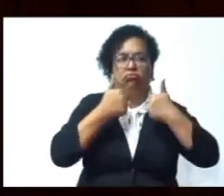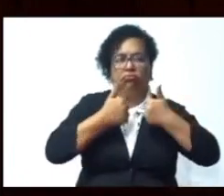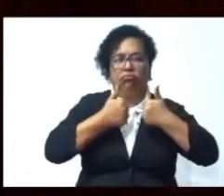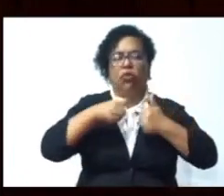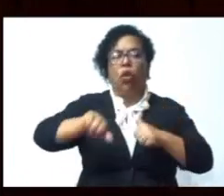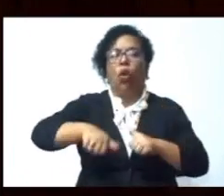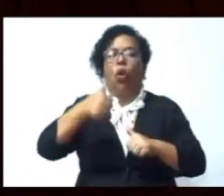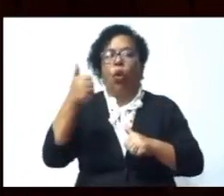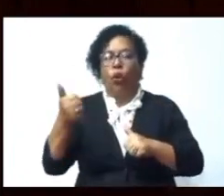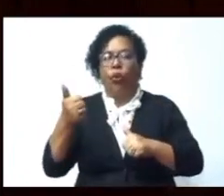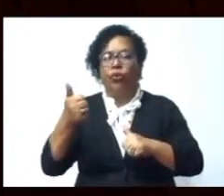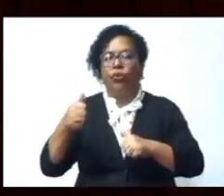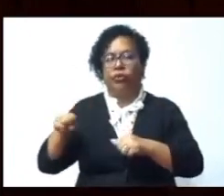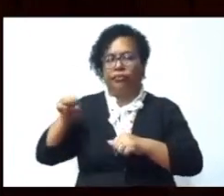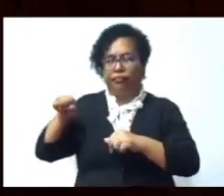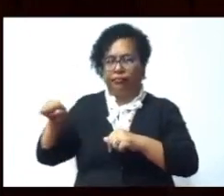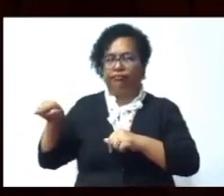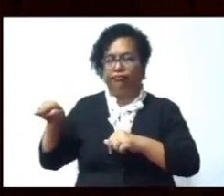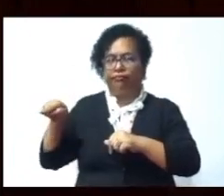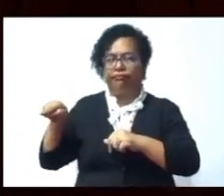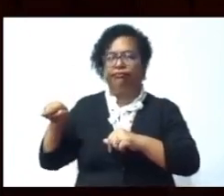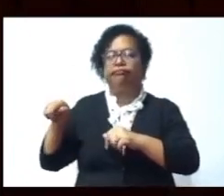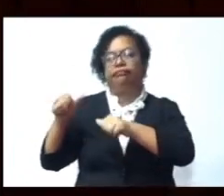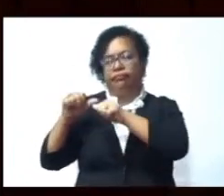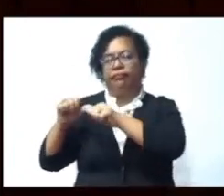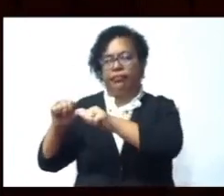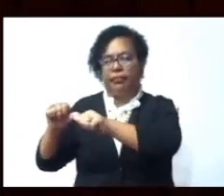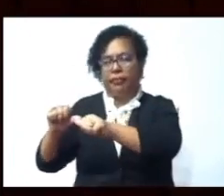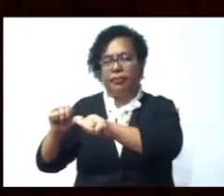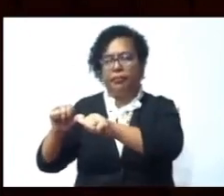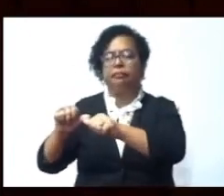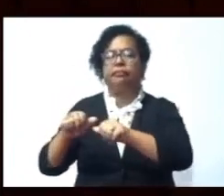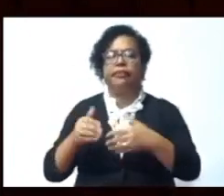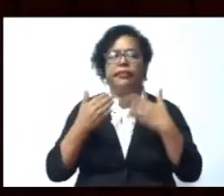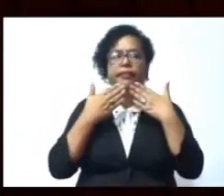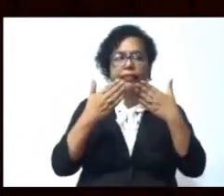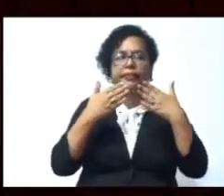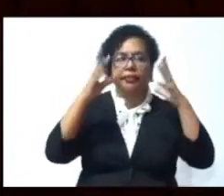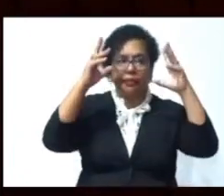un principio fuera del currículo. Muchas gracias, Presidente.